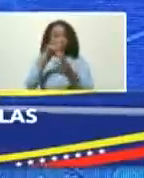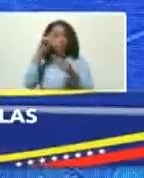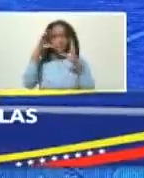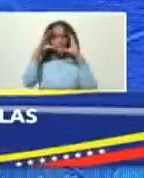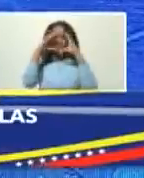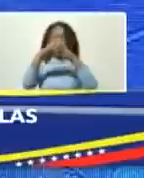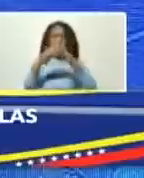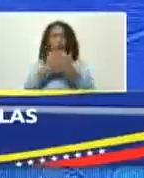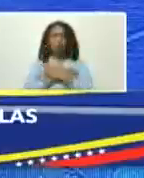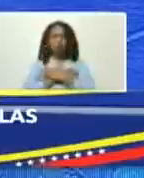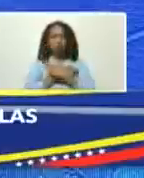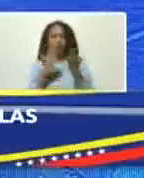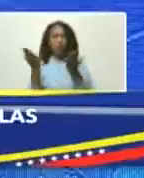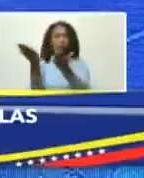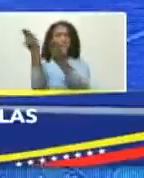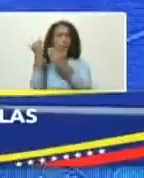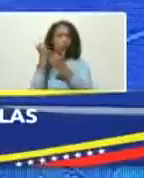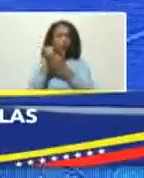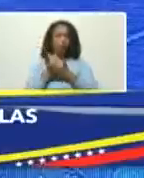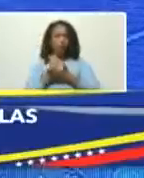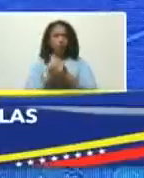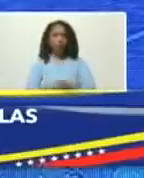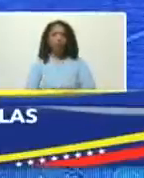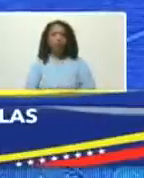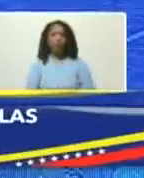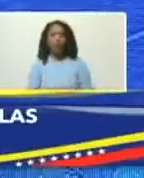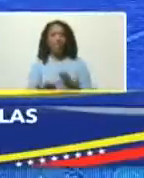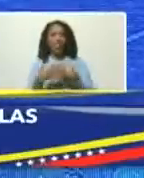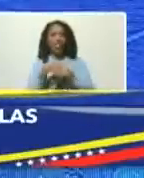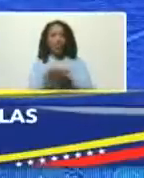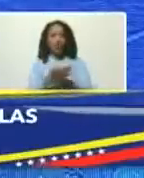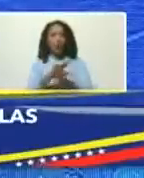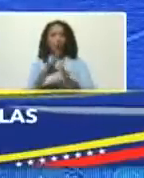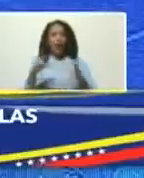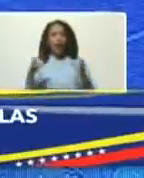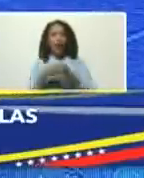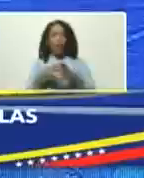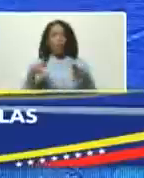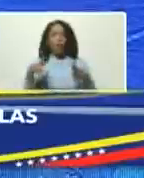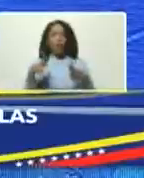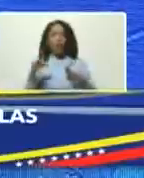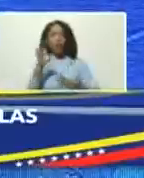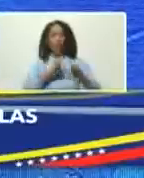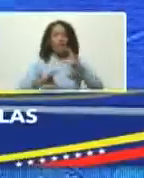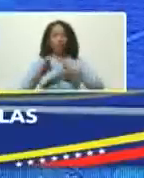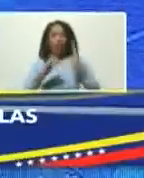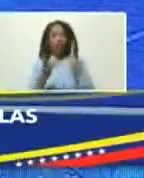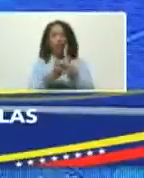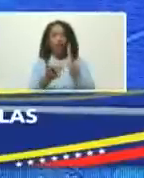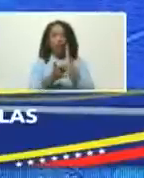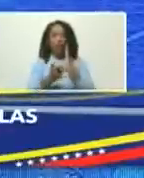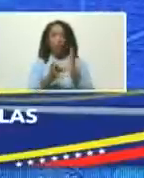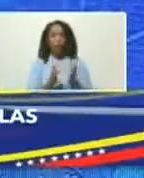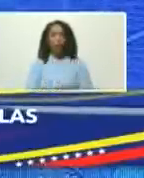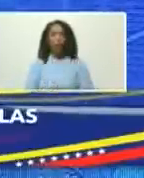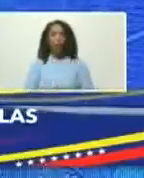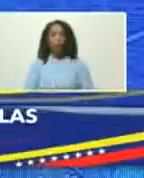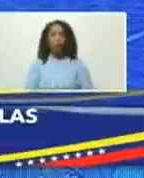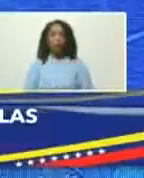cooperación apoyo ayuda integración en el campo científico y técnico y tecnológico